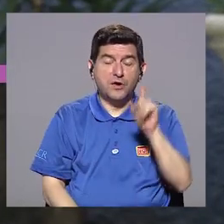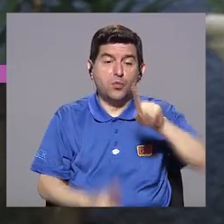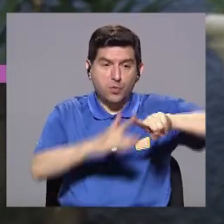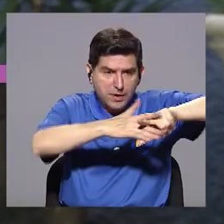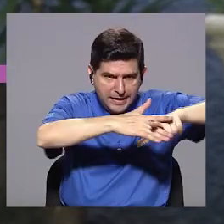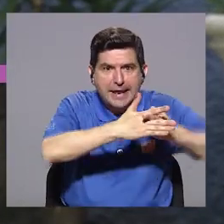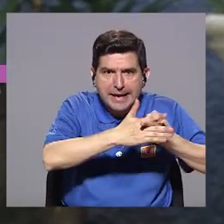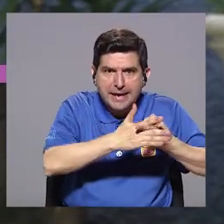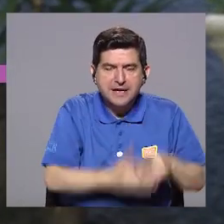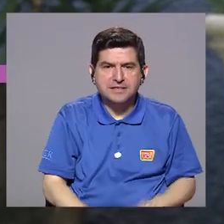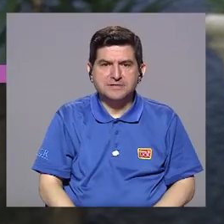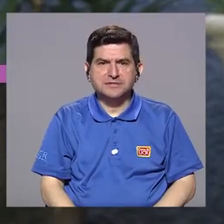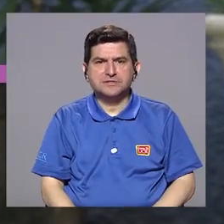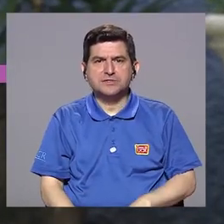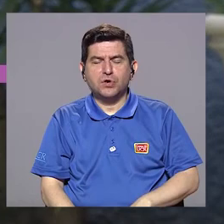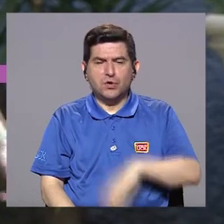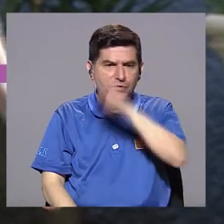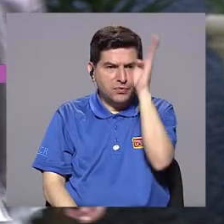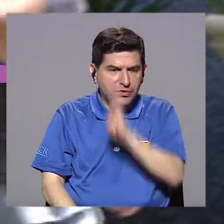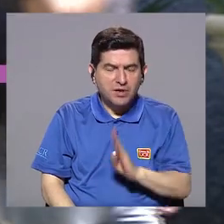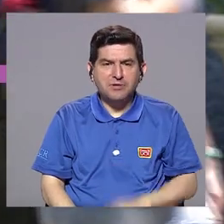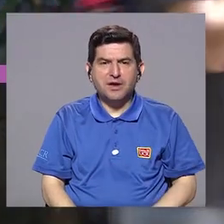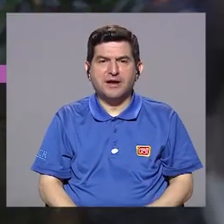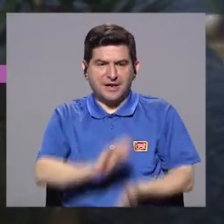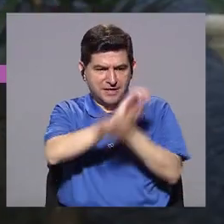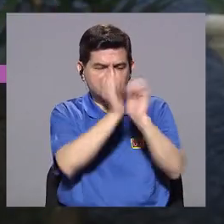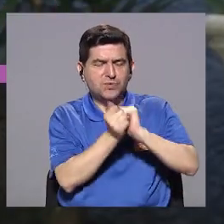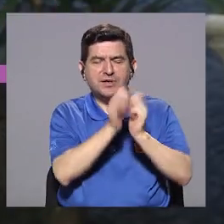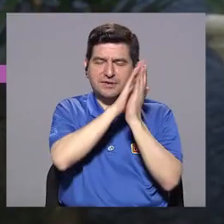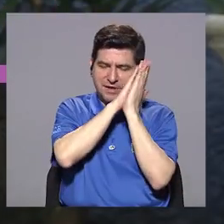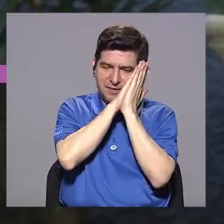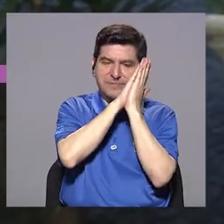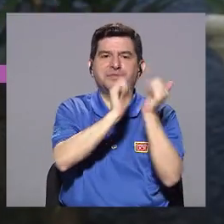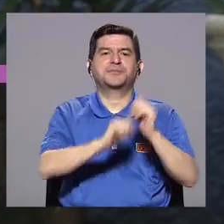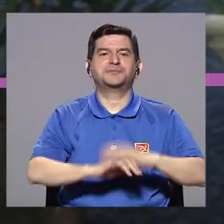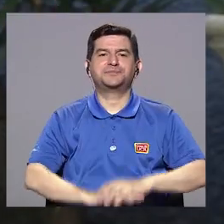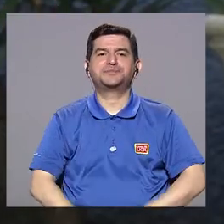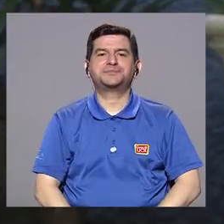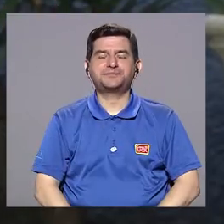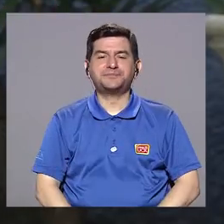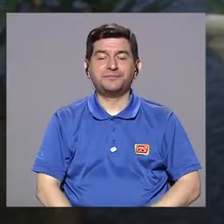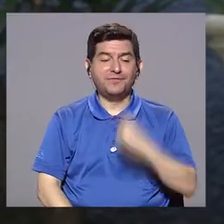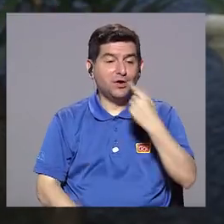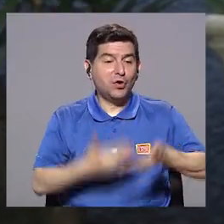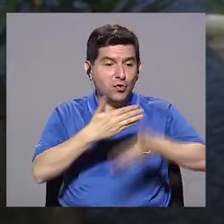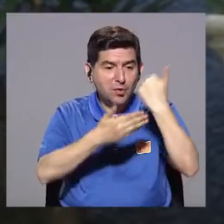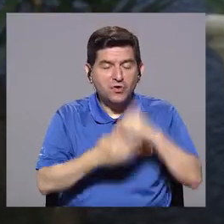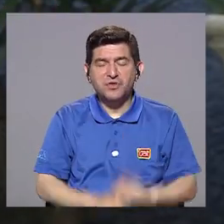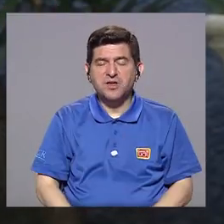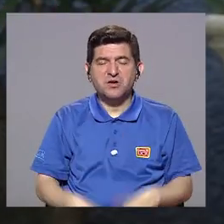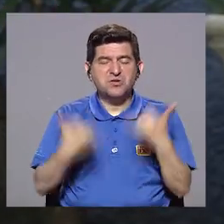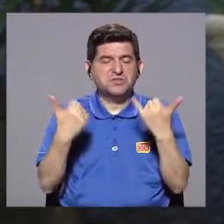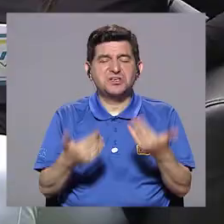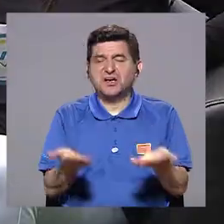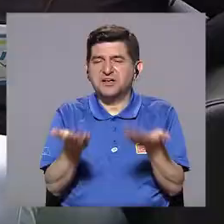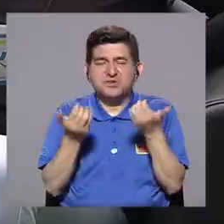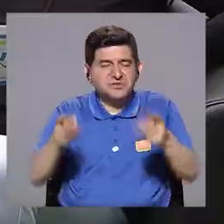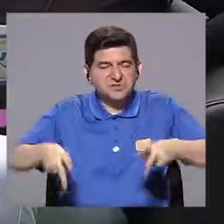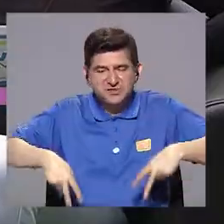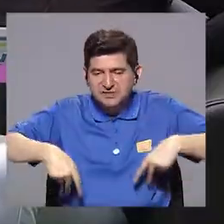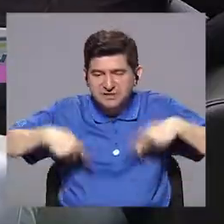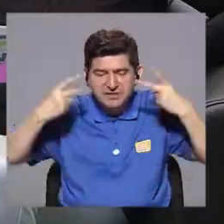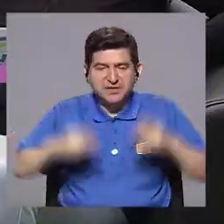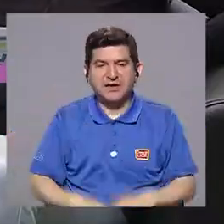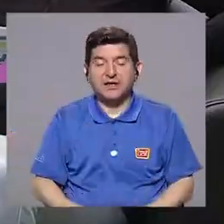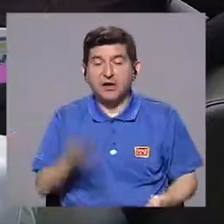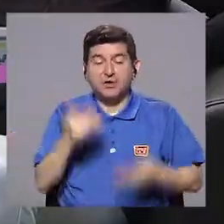desencadenantes de los episodios de la bipolaridad es una alteración en el sueño, por ejemplo. Bueno, como dije antes, se pierden las ganas de vivir. Empiezo en